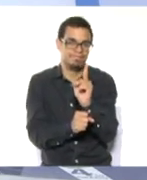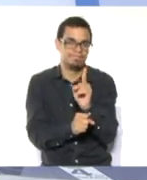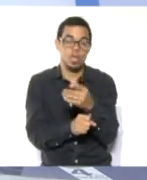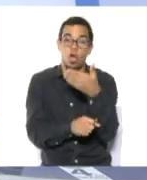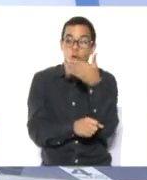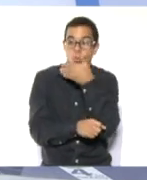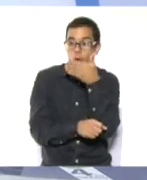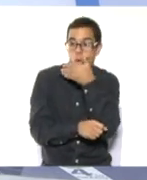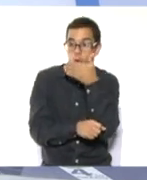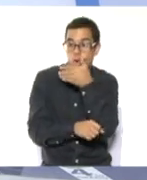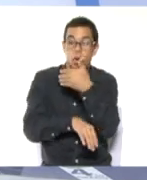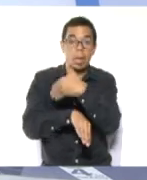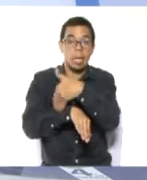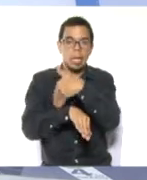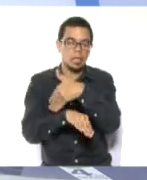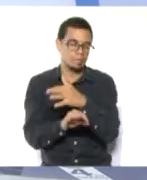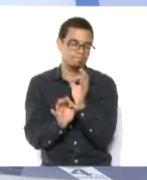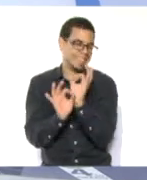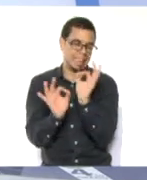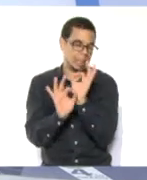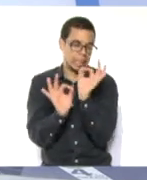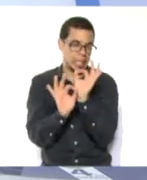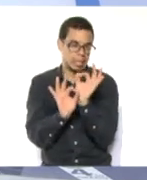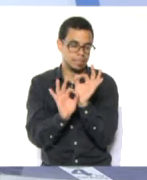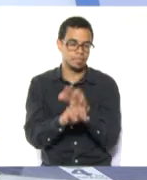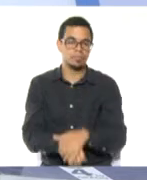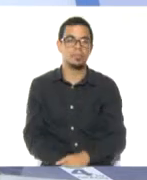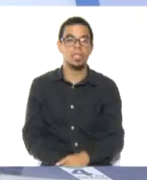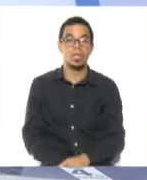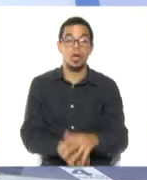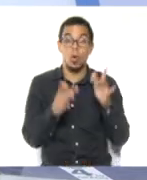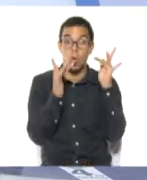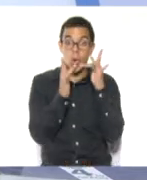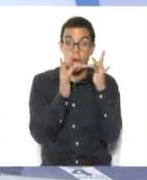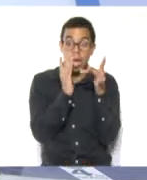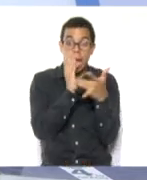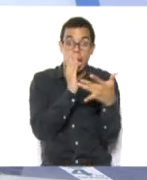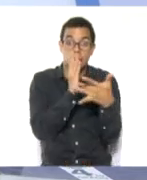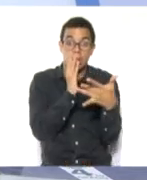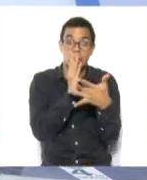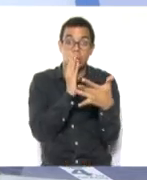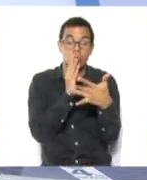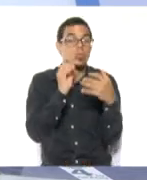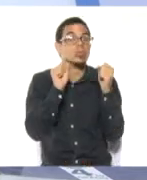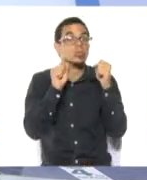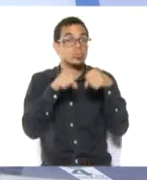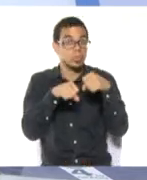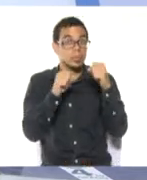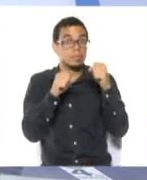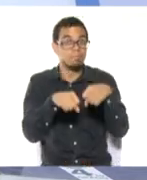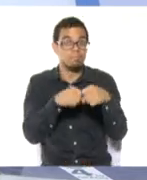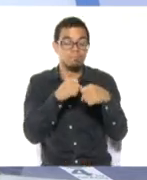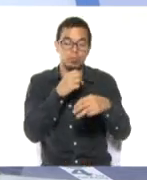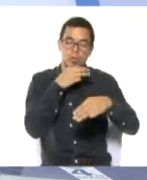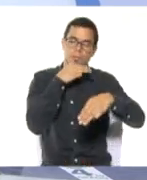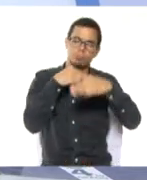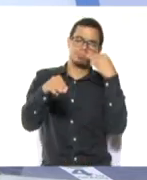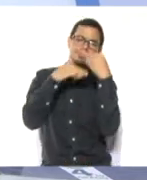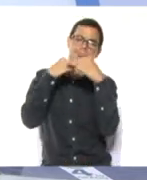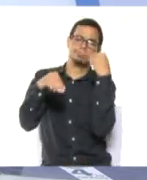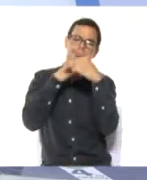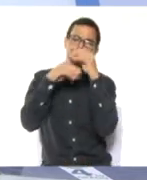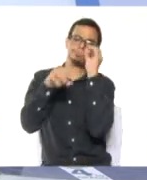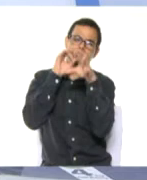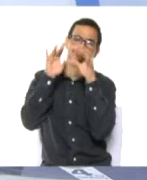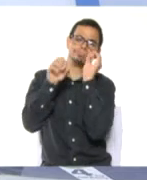correo tradicional porque demoraría mucho. Con la llegada de la tecnología también han llegado las tarjetas navideñas digitales que pueden ser